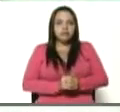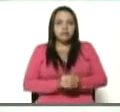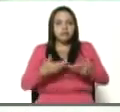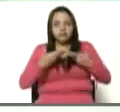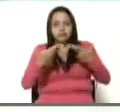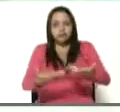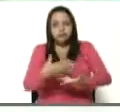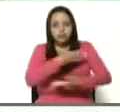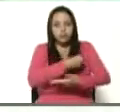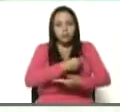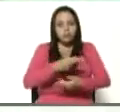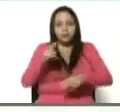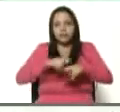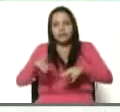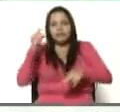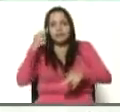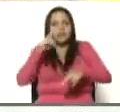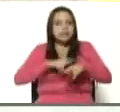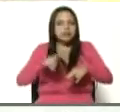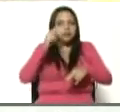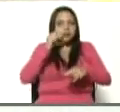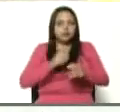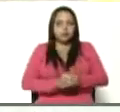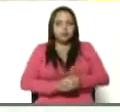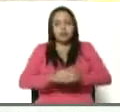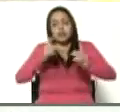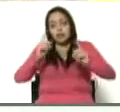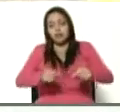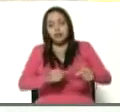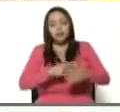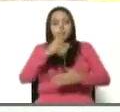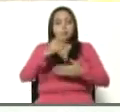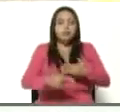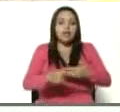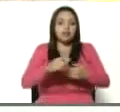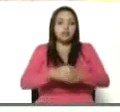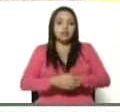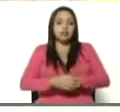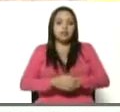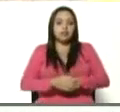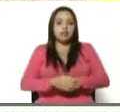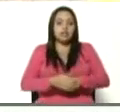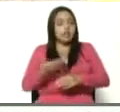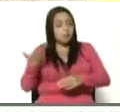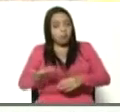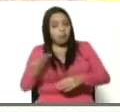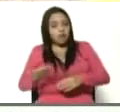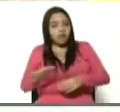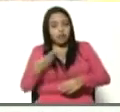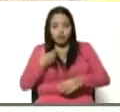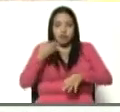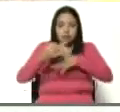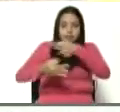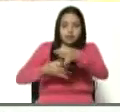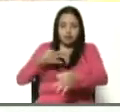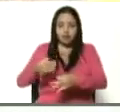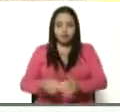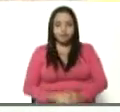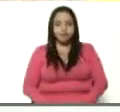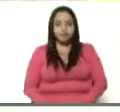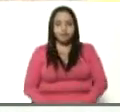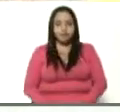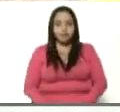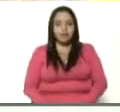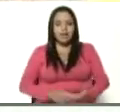niñas. Y a los niños y niñas. Igualmente, un programa estelar. Se lo estuve explicando a David Beisley. El